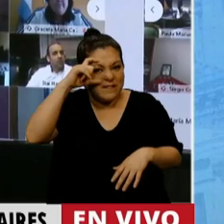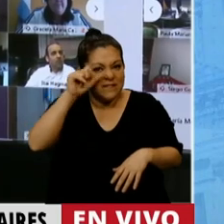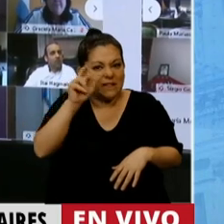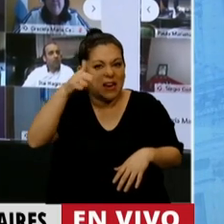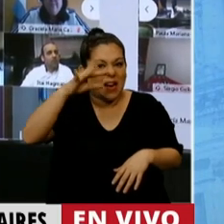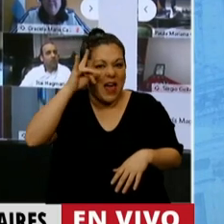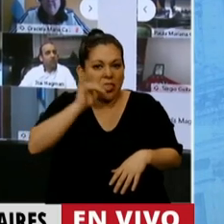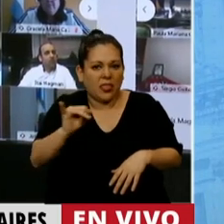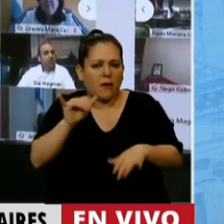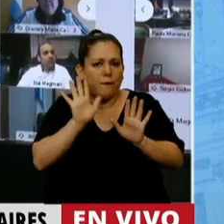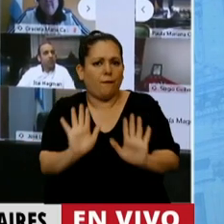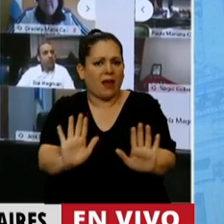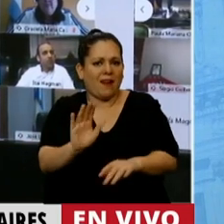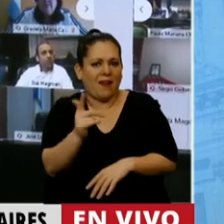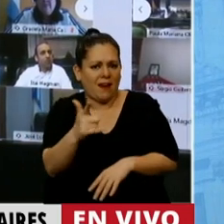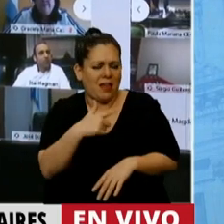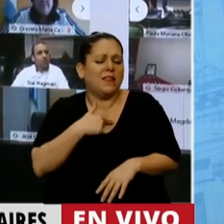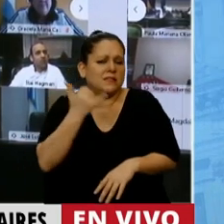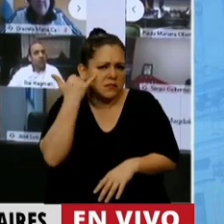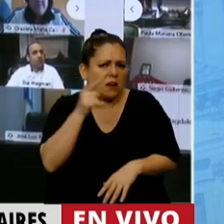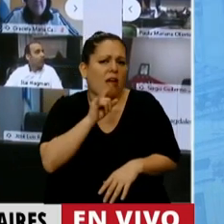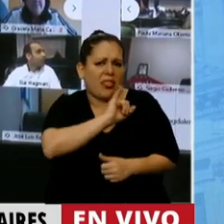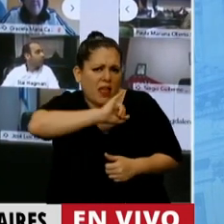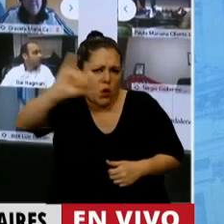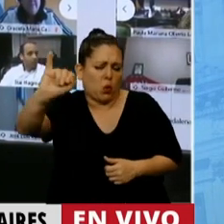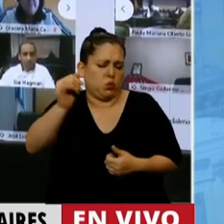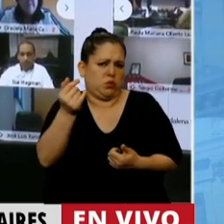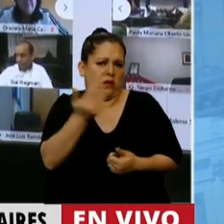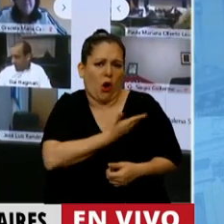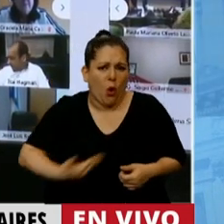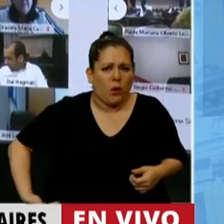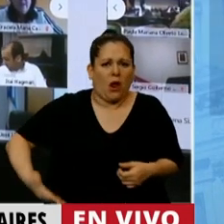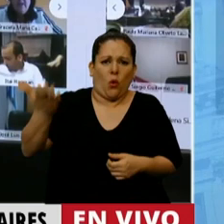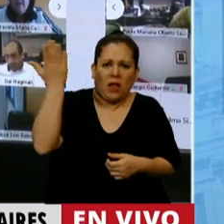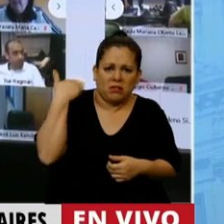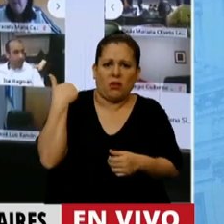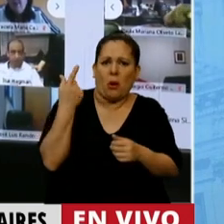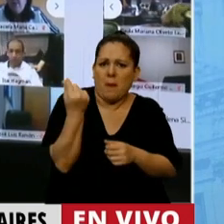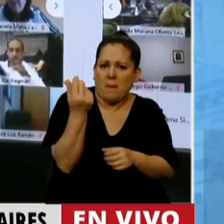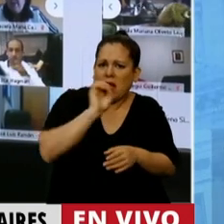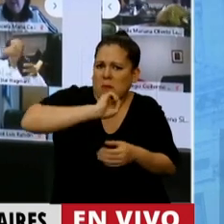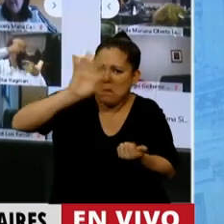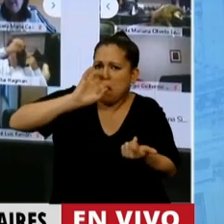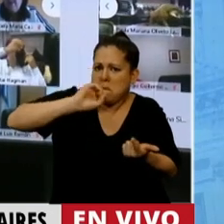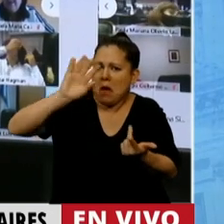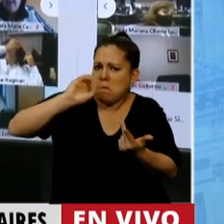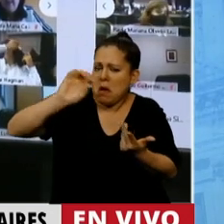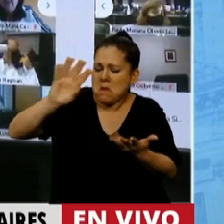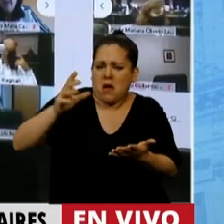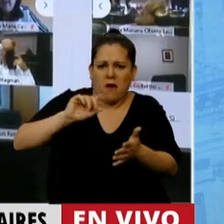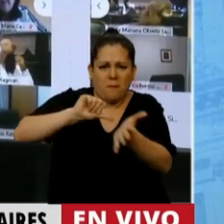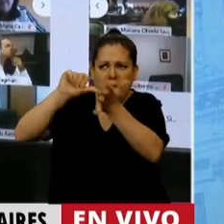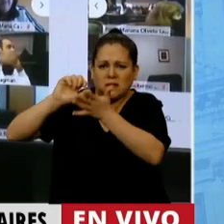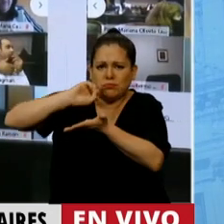denunciado el mega endeudamiento y la mega fuga de capitales del gobierno anterior. Entonces, este tema es